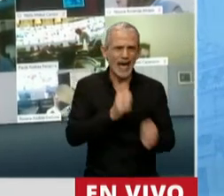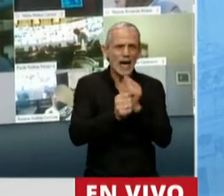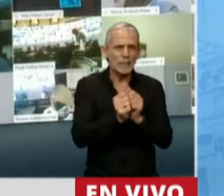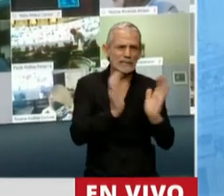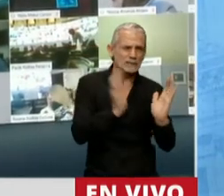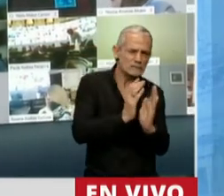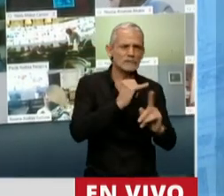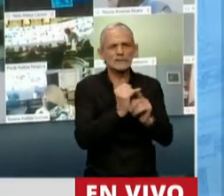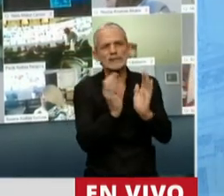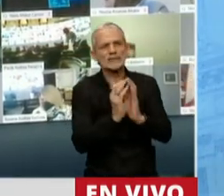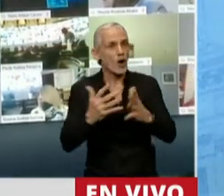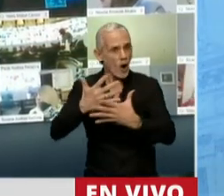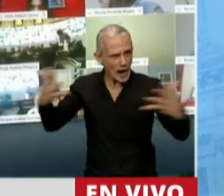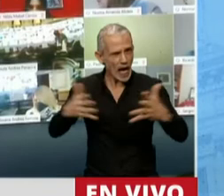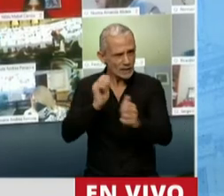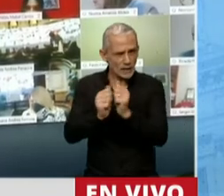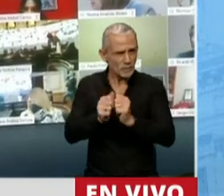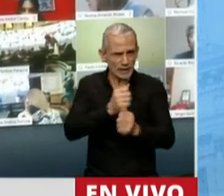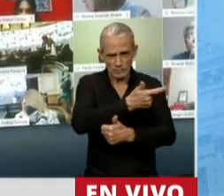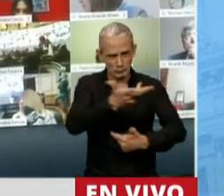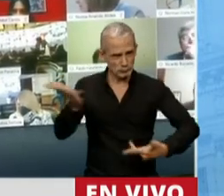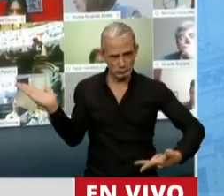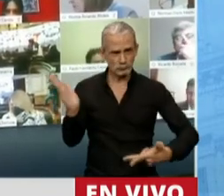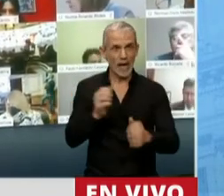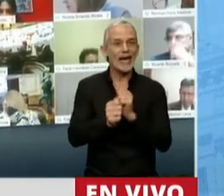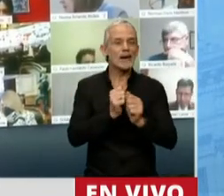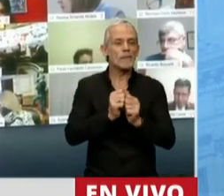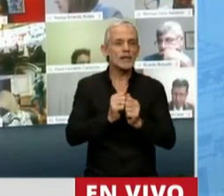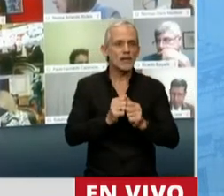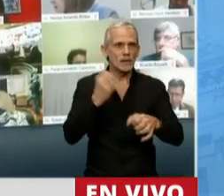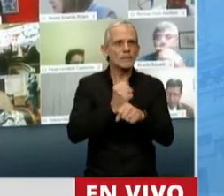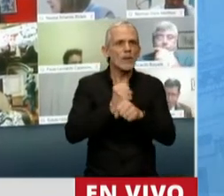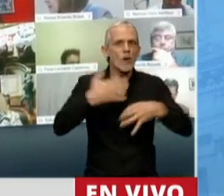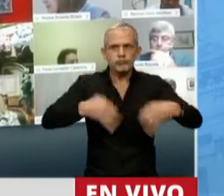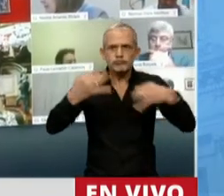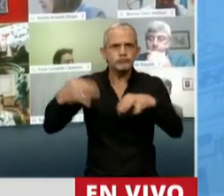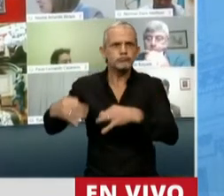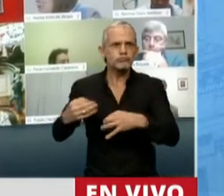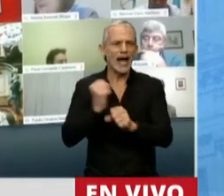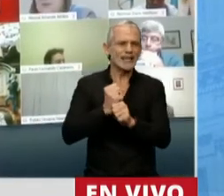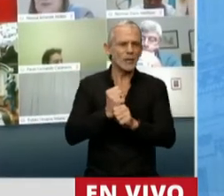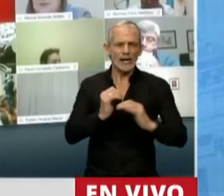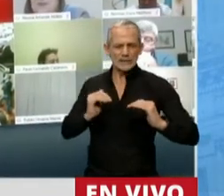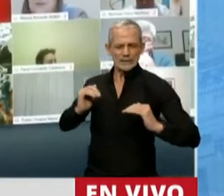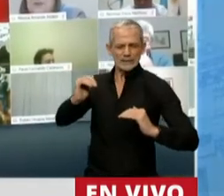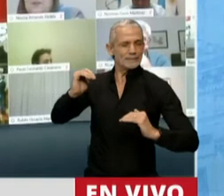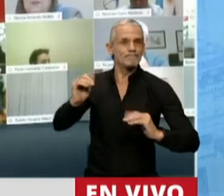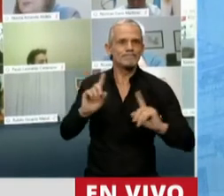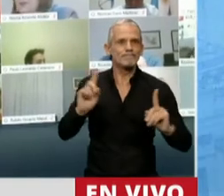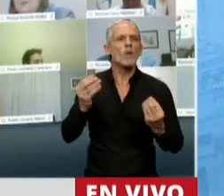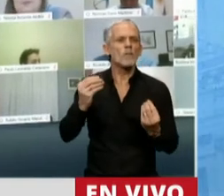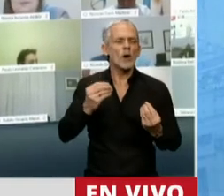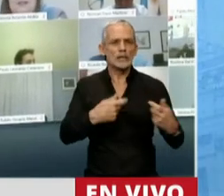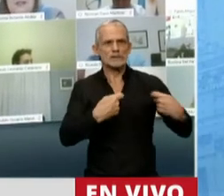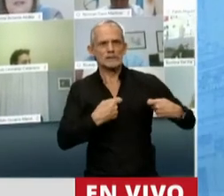pequeñas, medianas y grandes empresas que haciendo las cosas bien no pueden trabajar a su máxima capacidad instalada por la